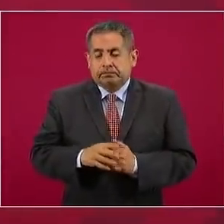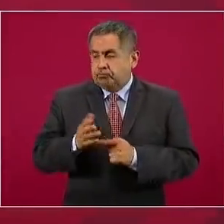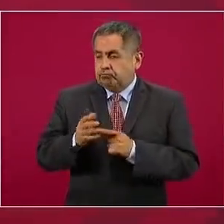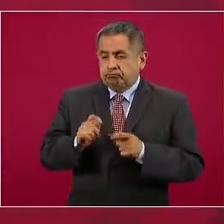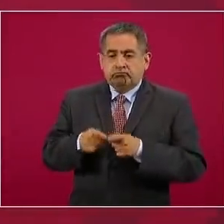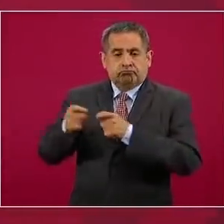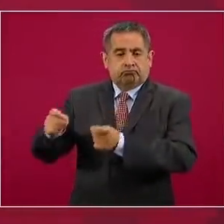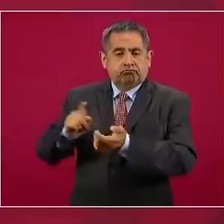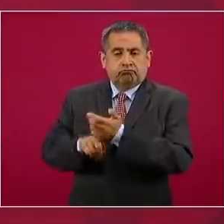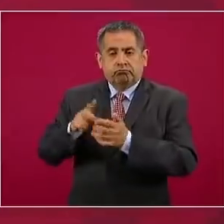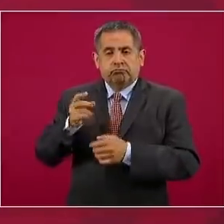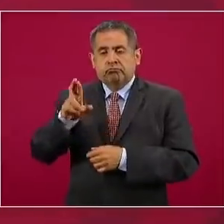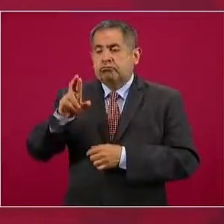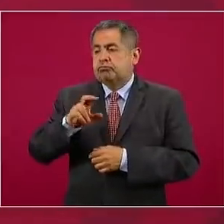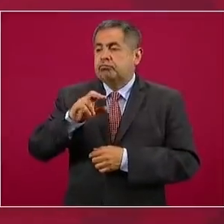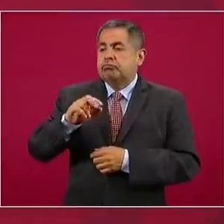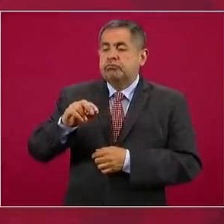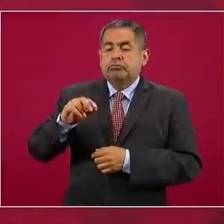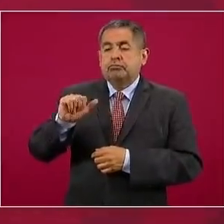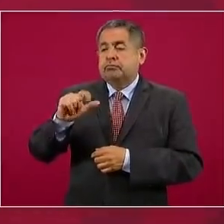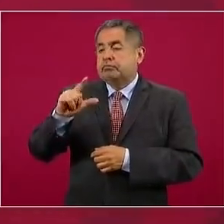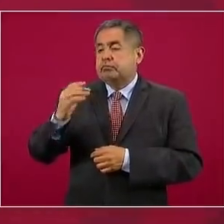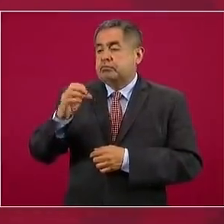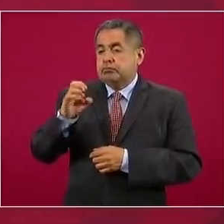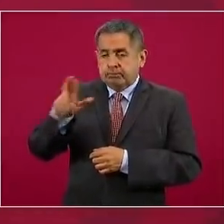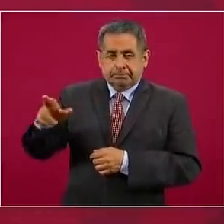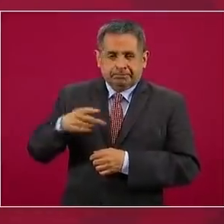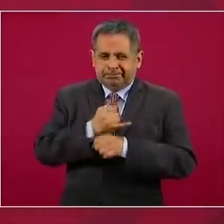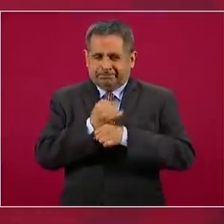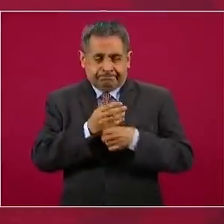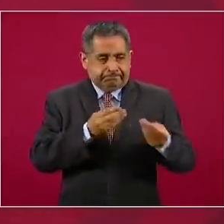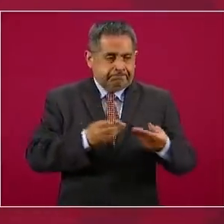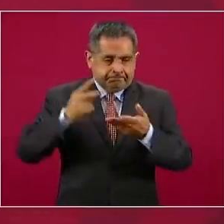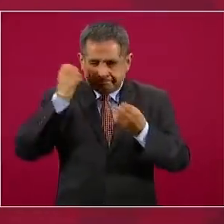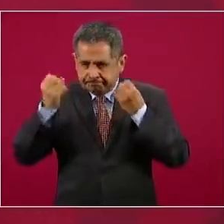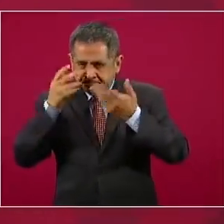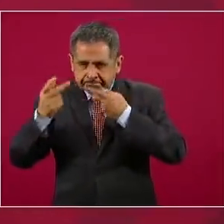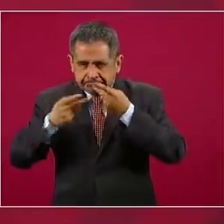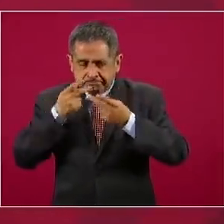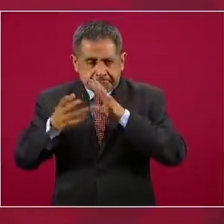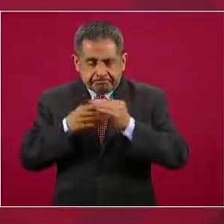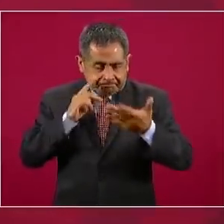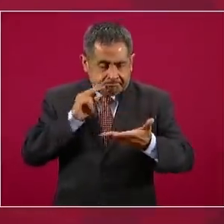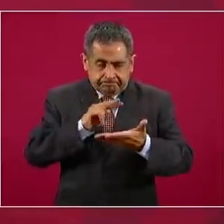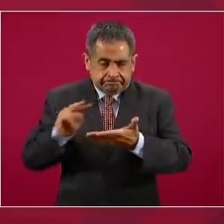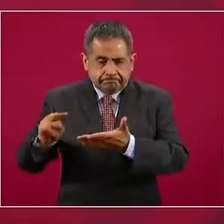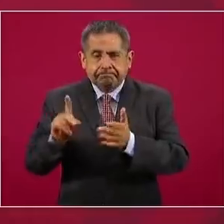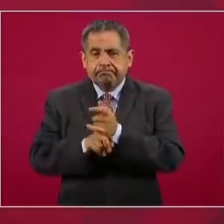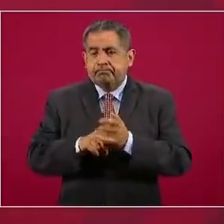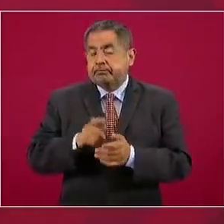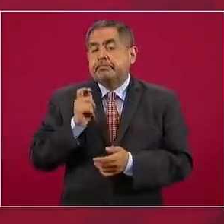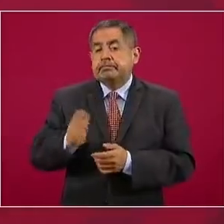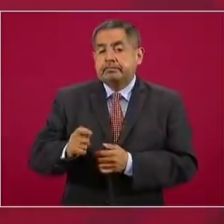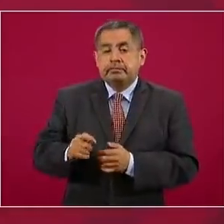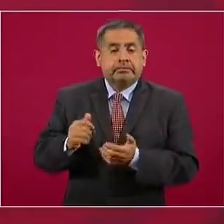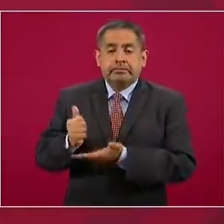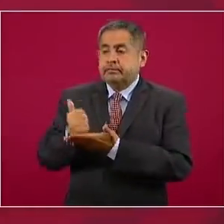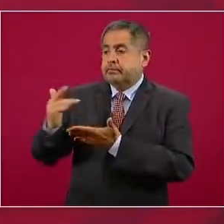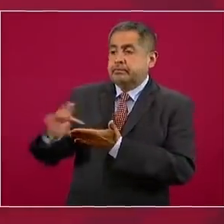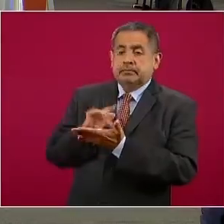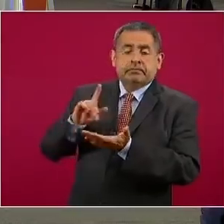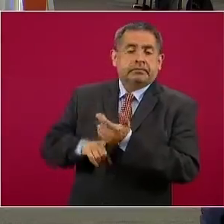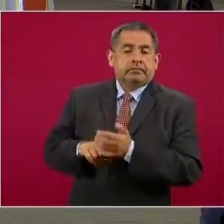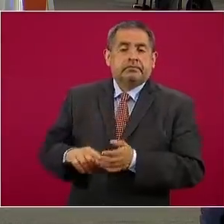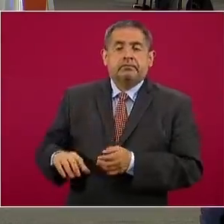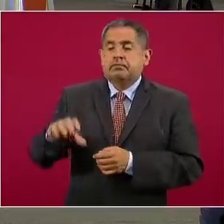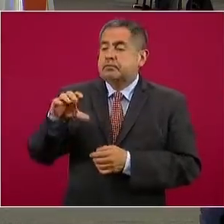al doctor Jorge Alcocer por parte de los investigadores en una videoconferencia con el invaluable apoyo de la